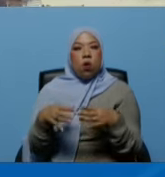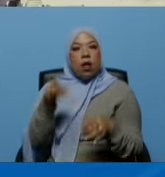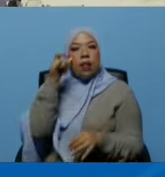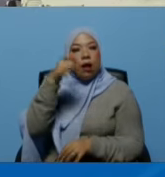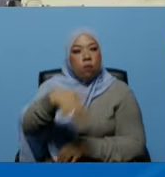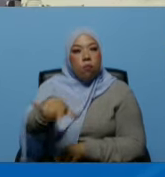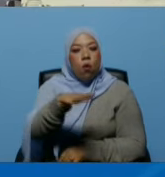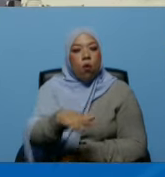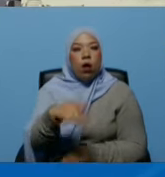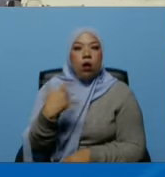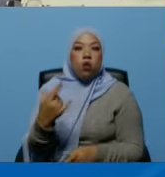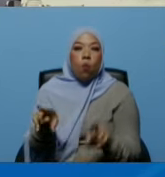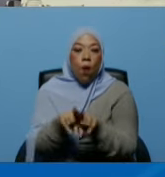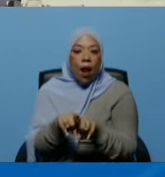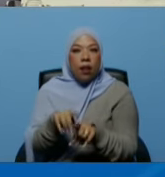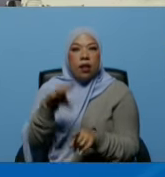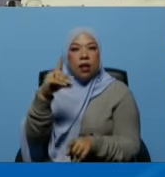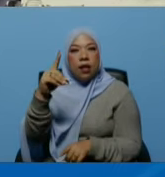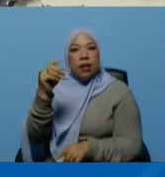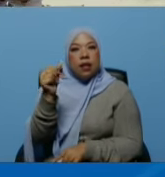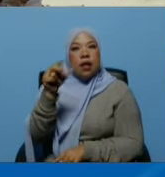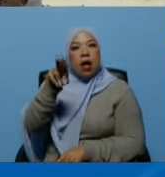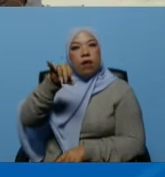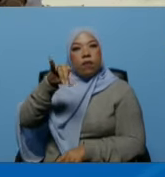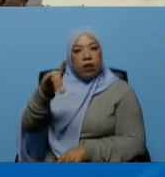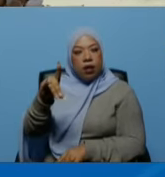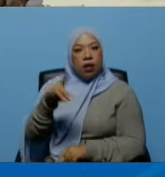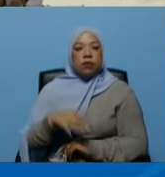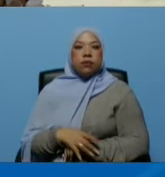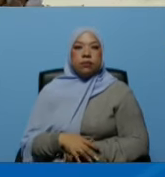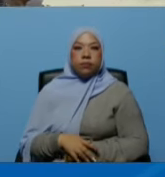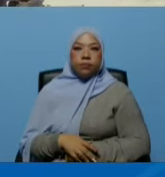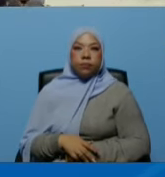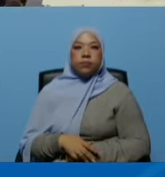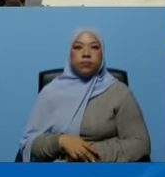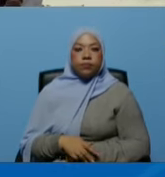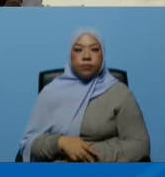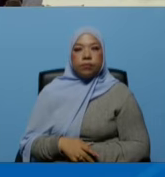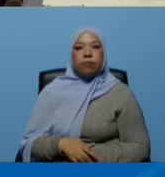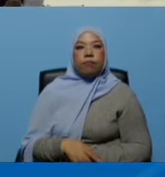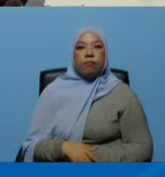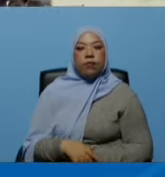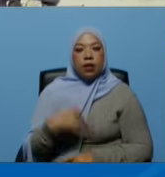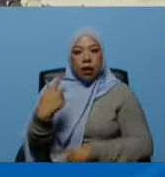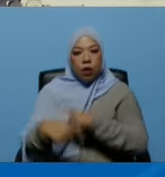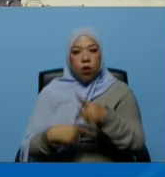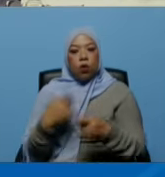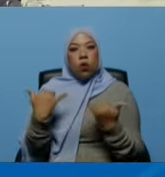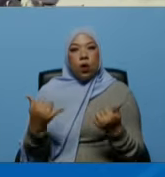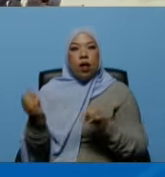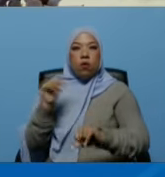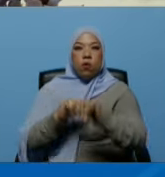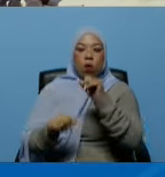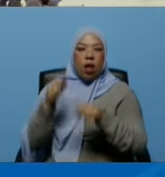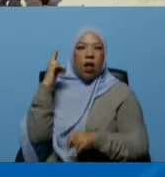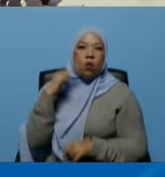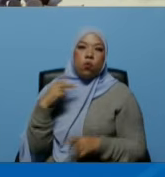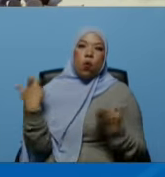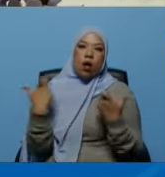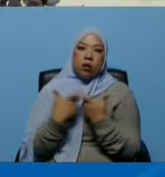como David así fue que David se llevó cinco piedras y enfrentó a Goliath